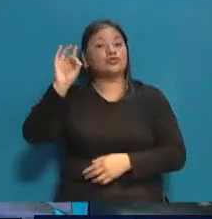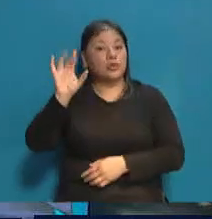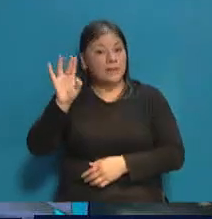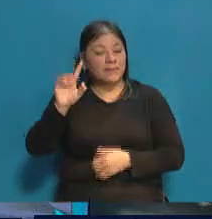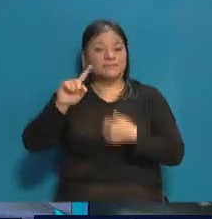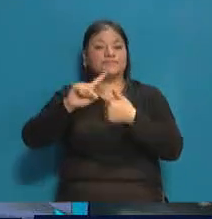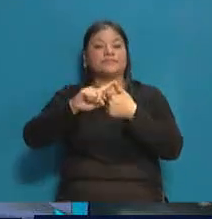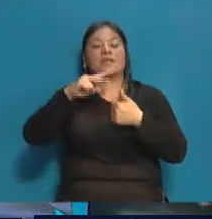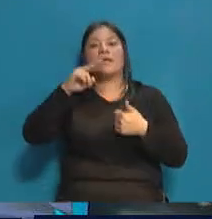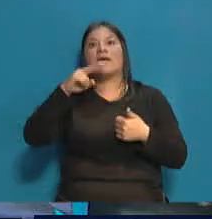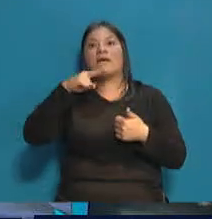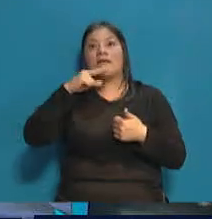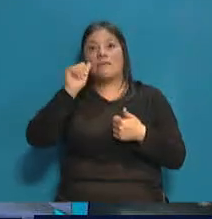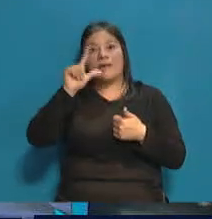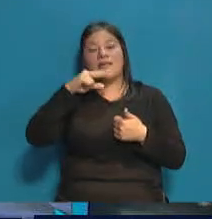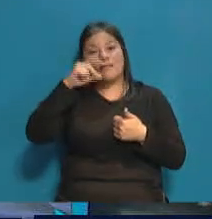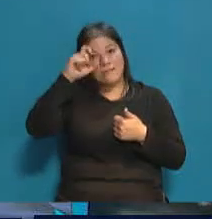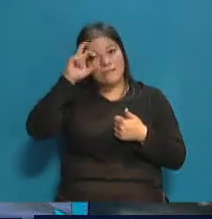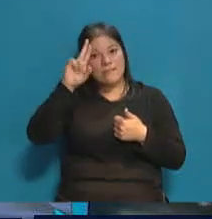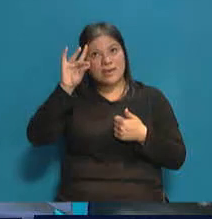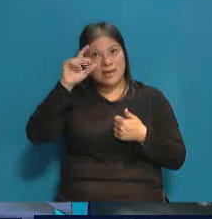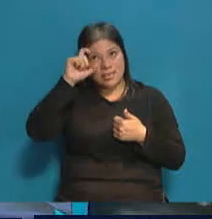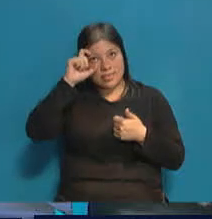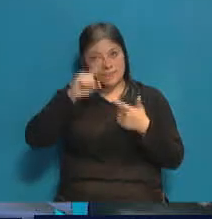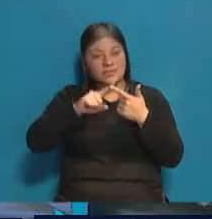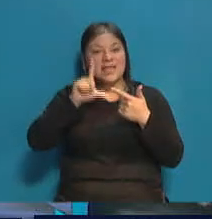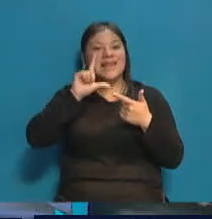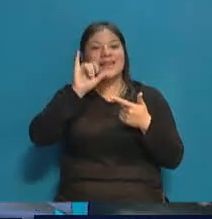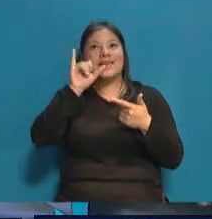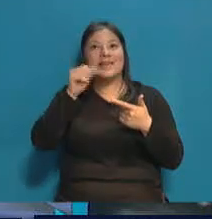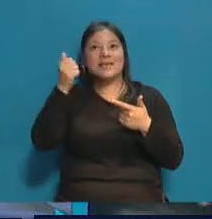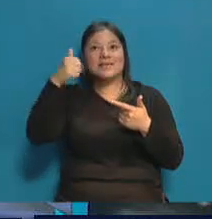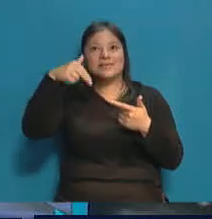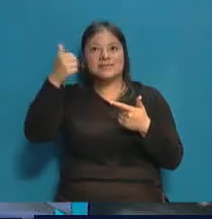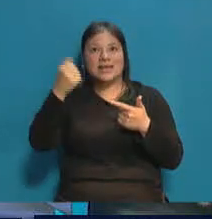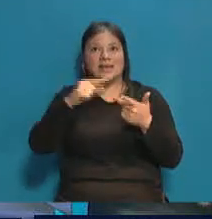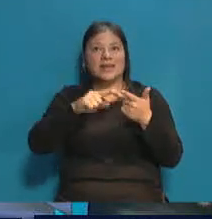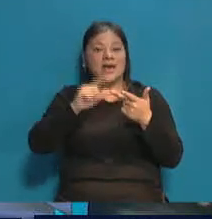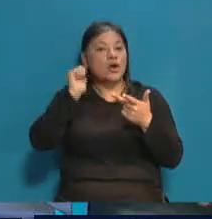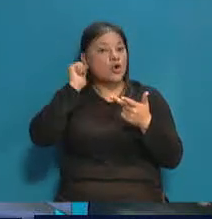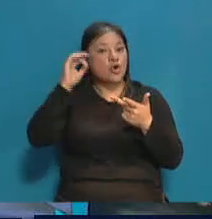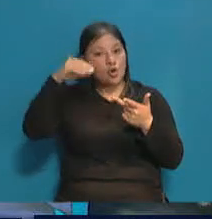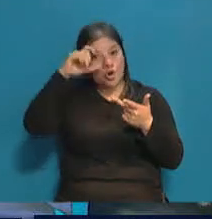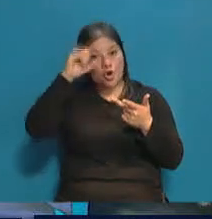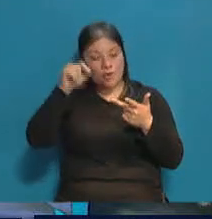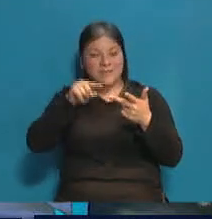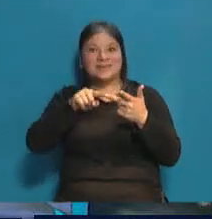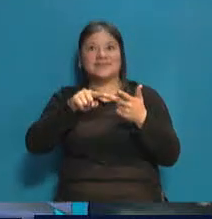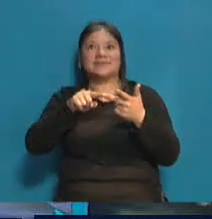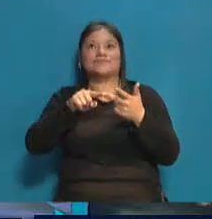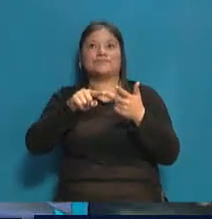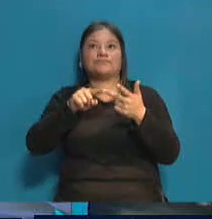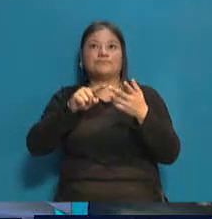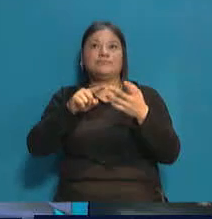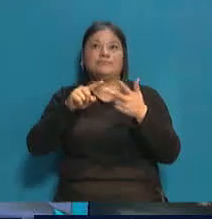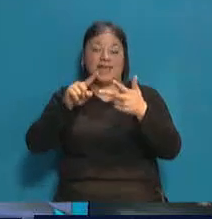Verónica Valverde, Gabriela Lizana y Germán Gómez. Gómez mantiene su cargo dentro de lo que es diputados. Lizana, que hoy es funcionaria nacional,